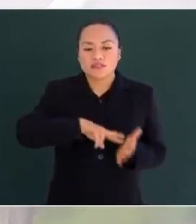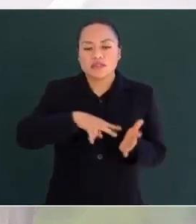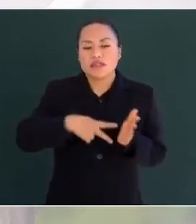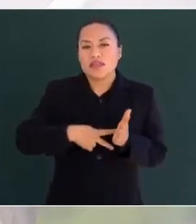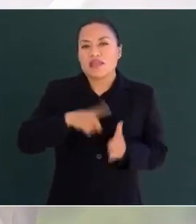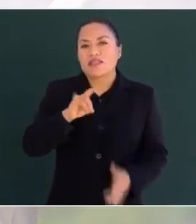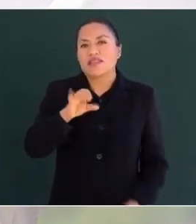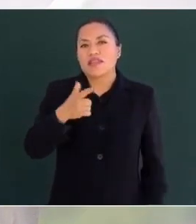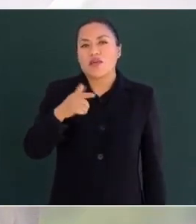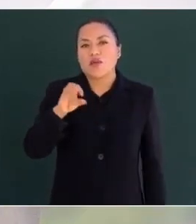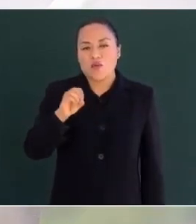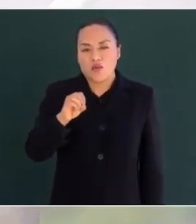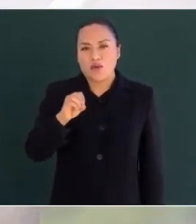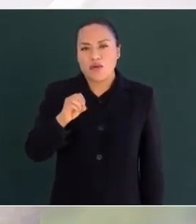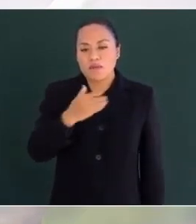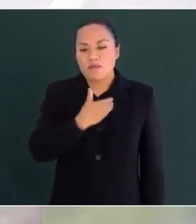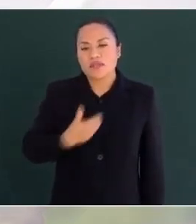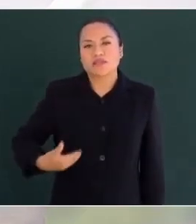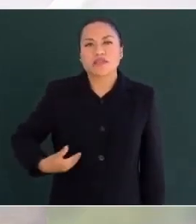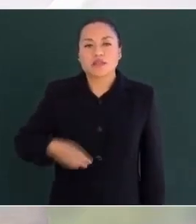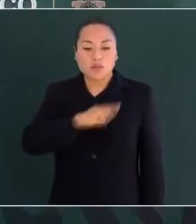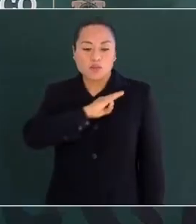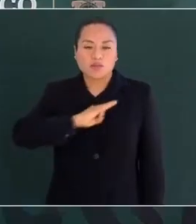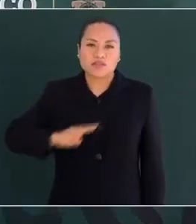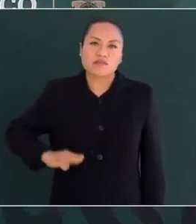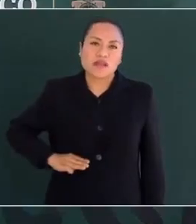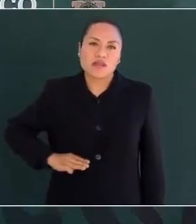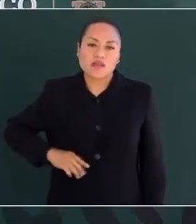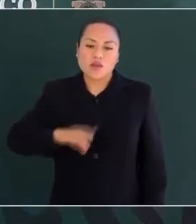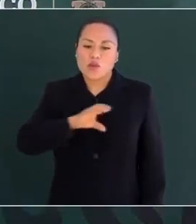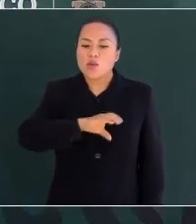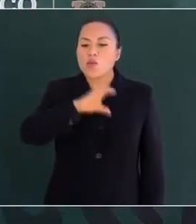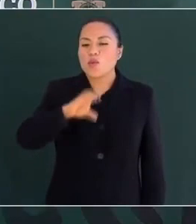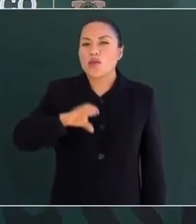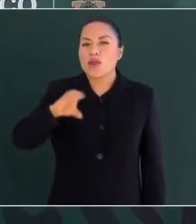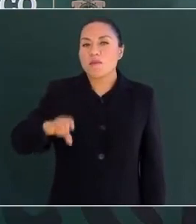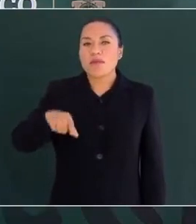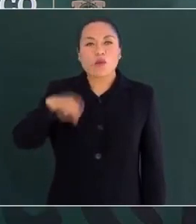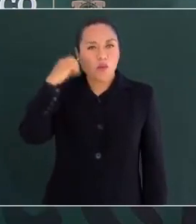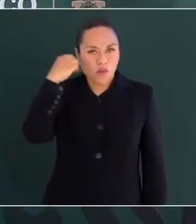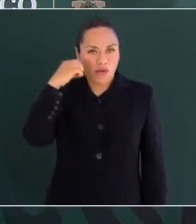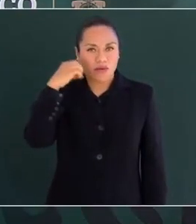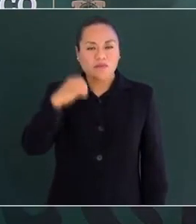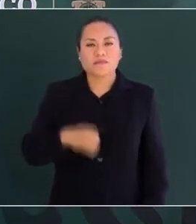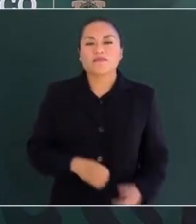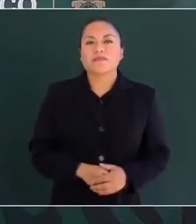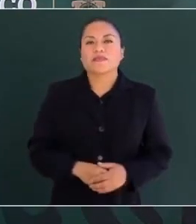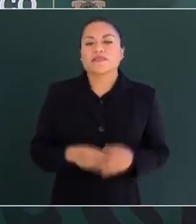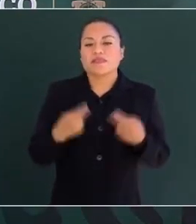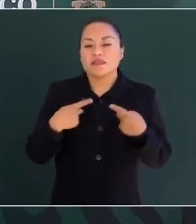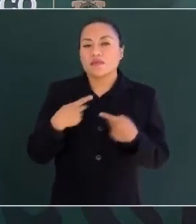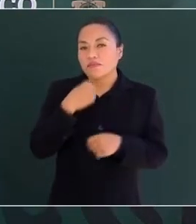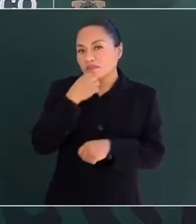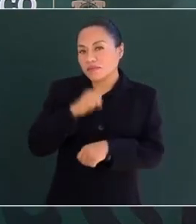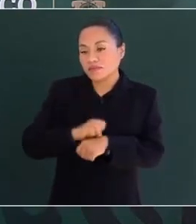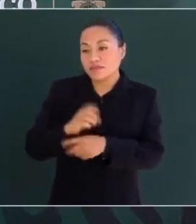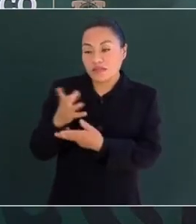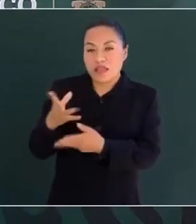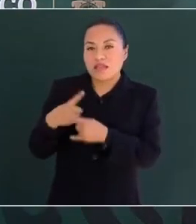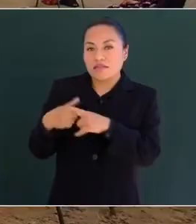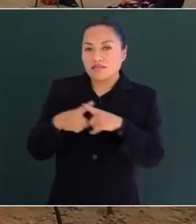Moisés Pérez de la Cruz, presidente municipal de Cuilapan de Guerrero, Oaxaca, ciudadanas secretarias,